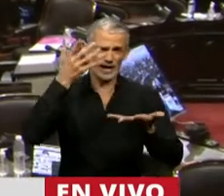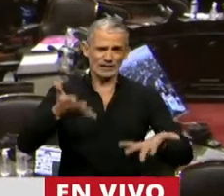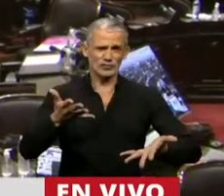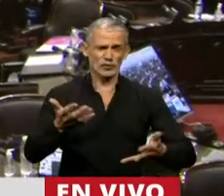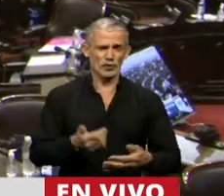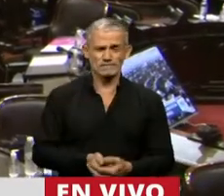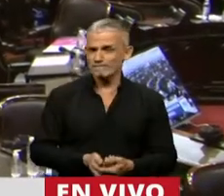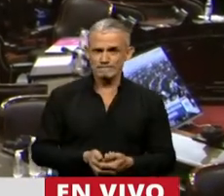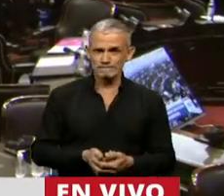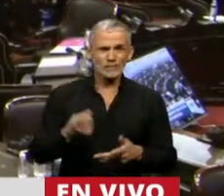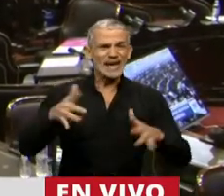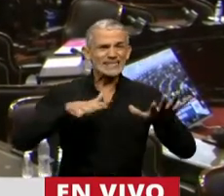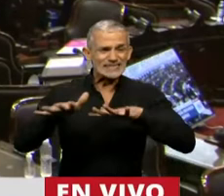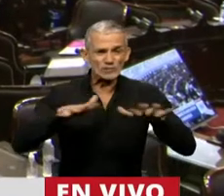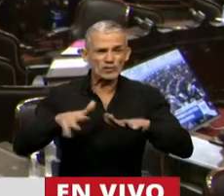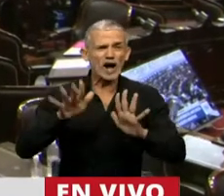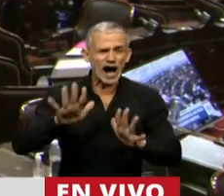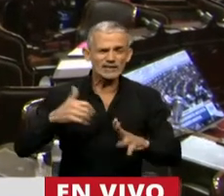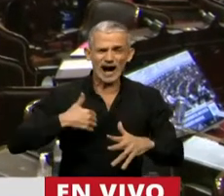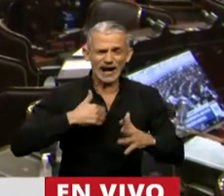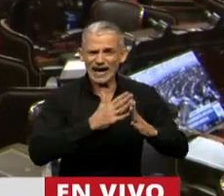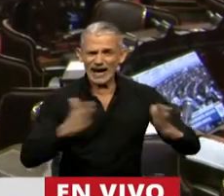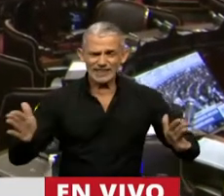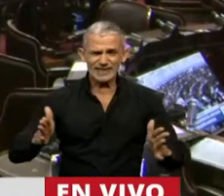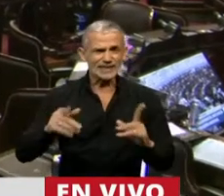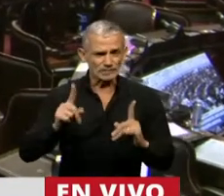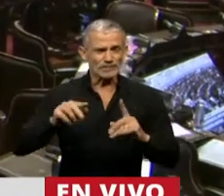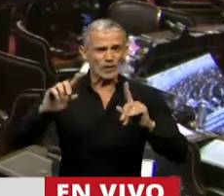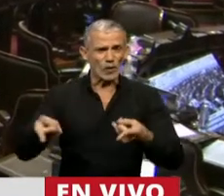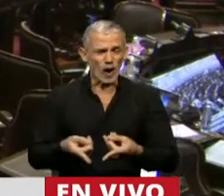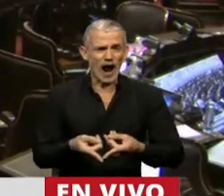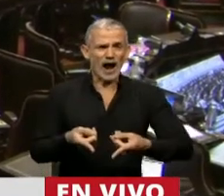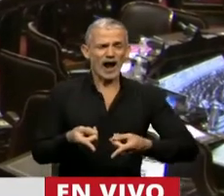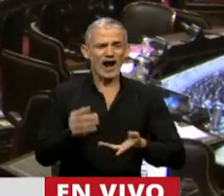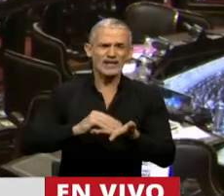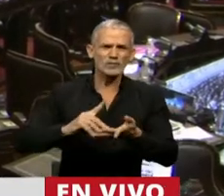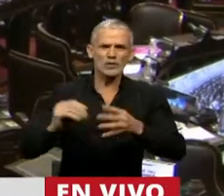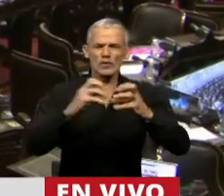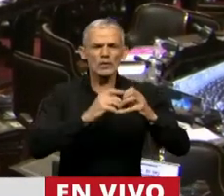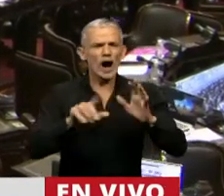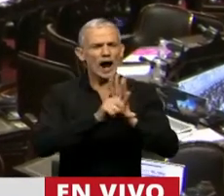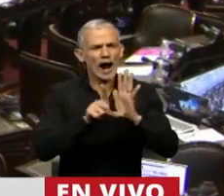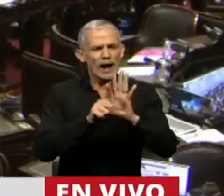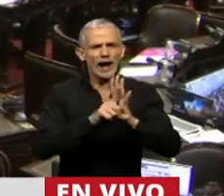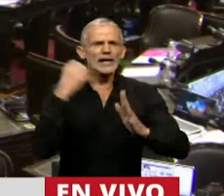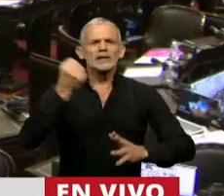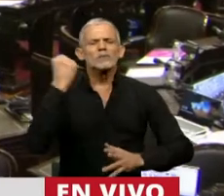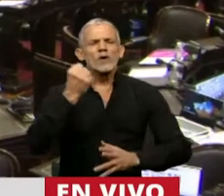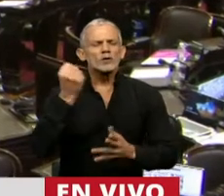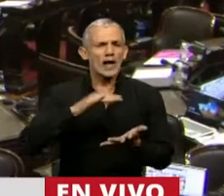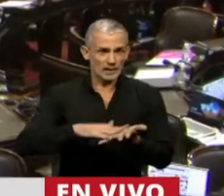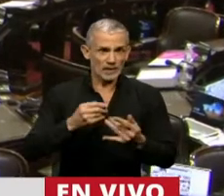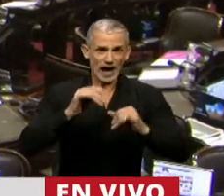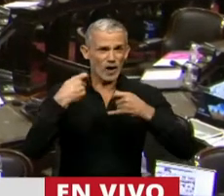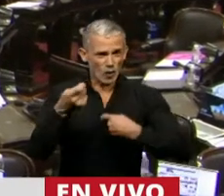más por la situación que está atravesando el país, diciendo que estábamos tratando una ley tan importante